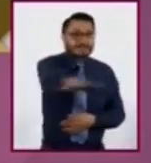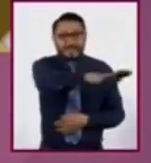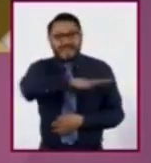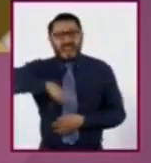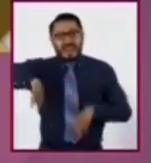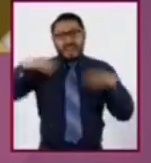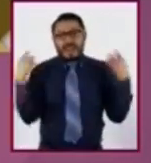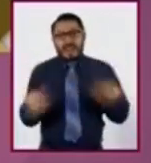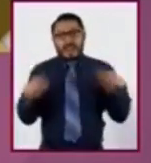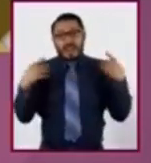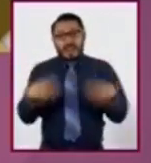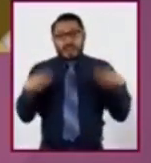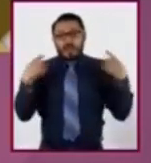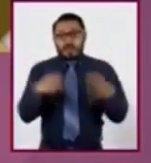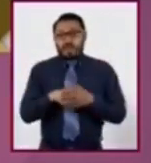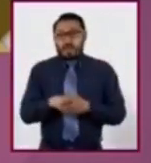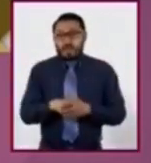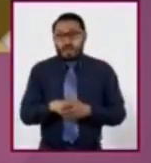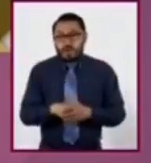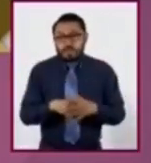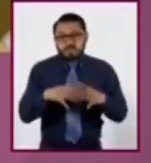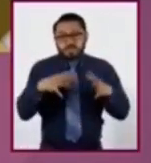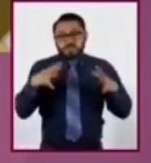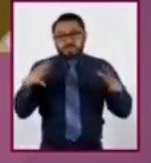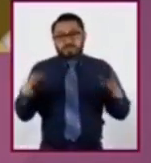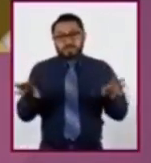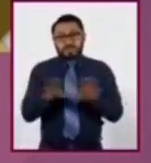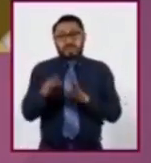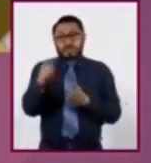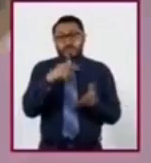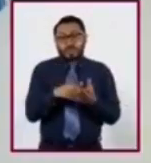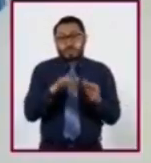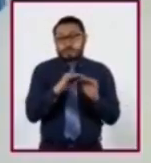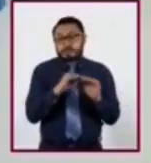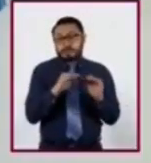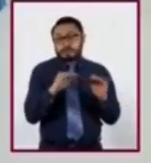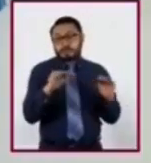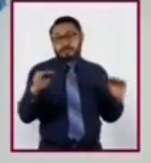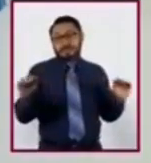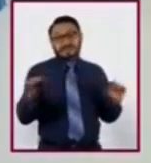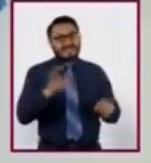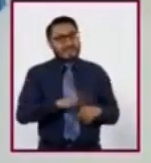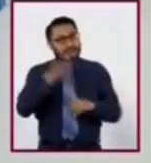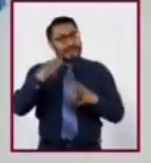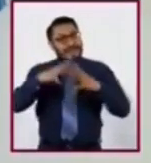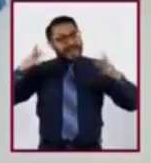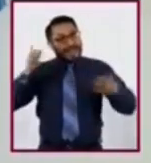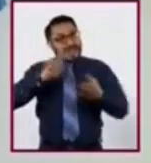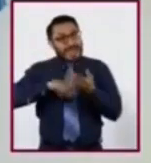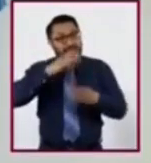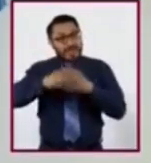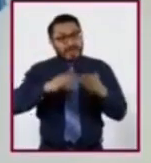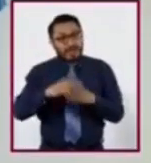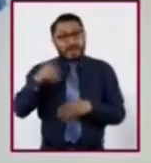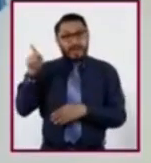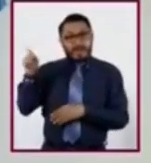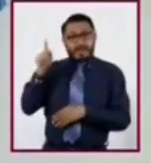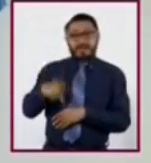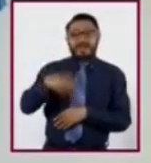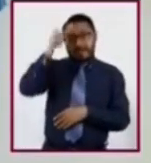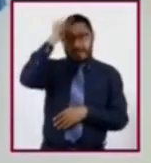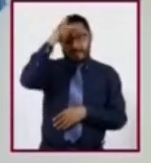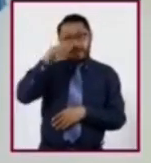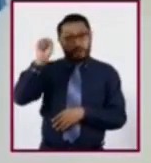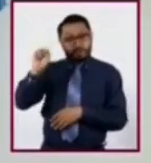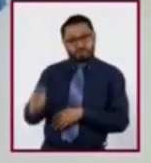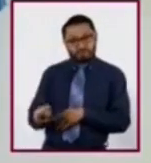casi inexistente, es decir, son lugares más bien planos. La llanura más extensa del planeta se localiza en Perú, en la parte